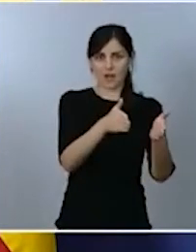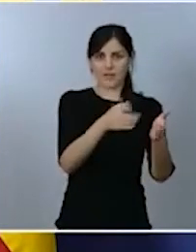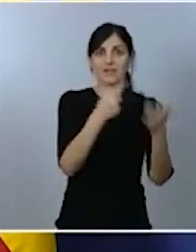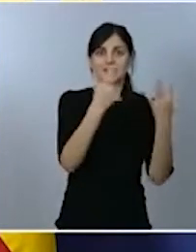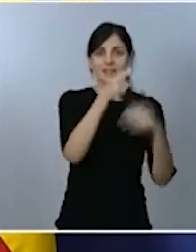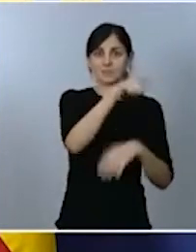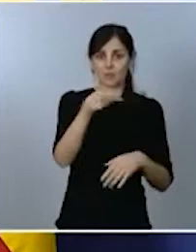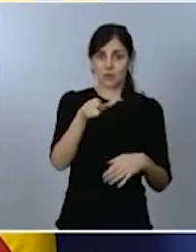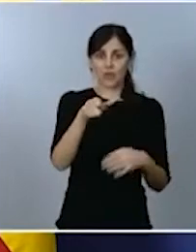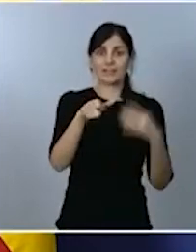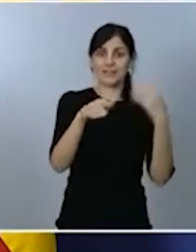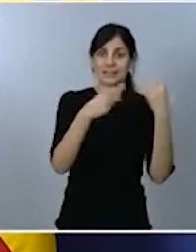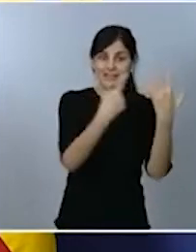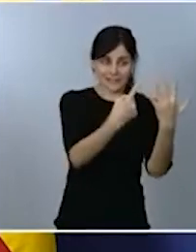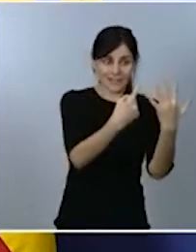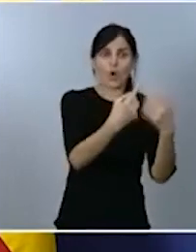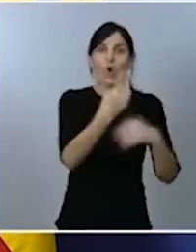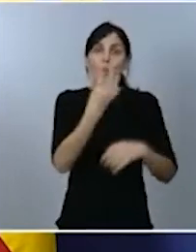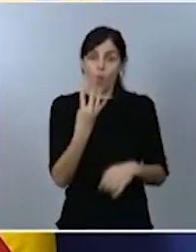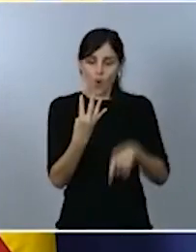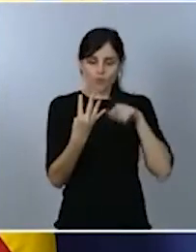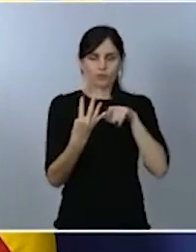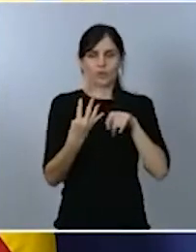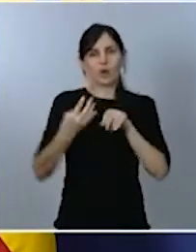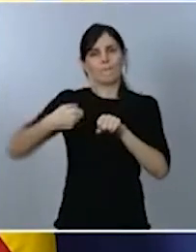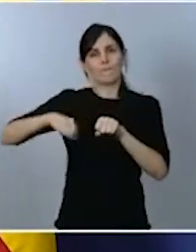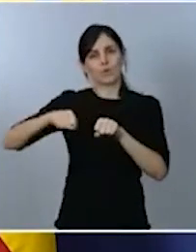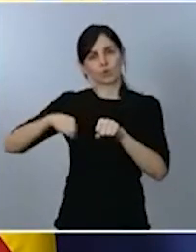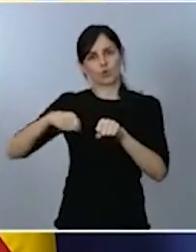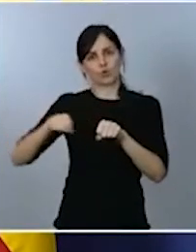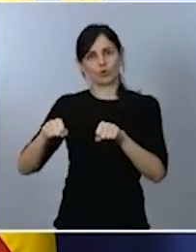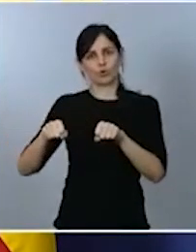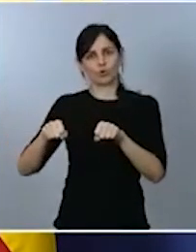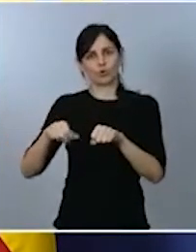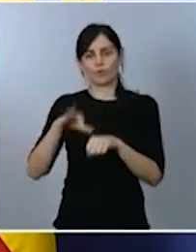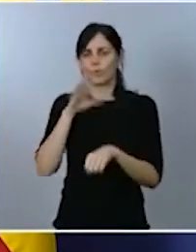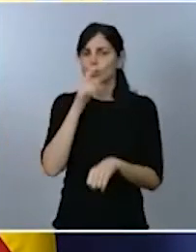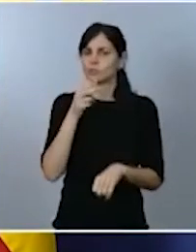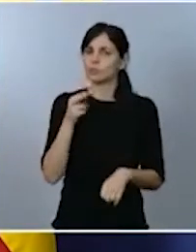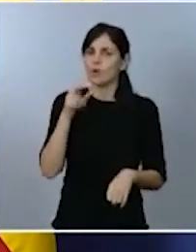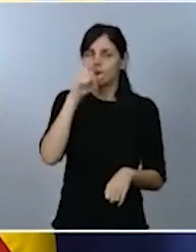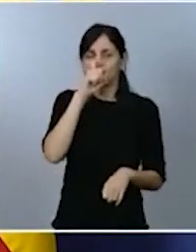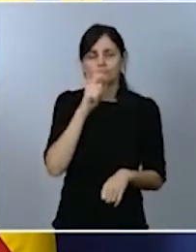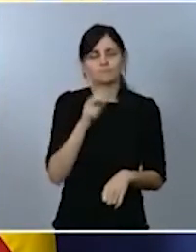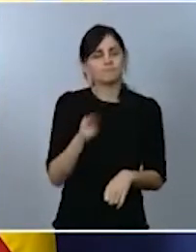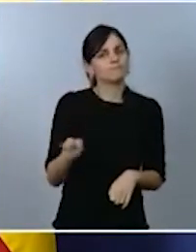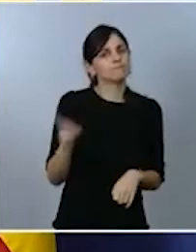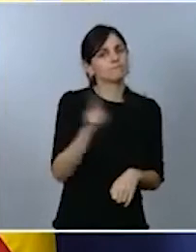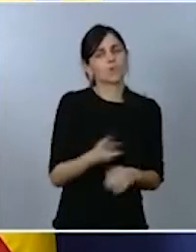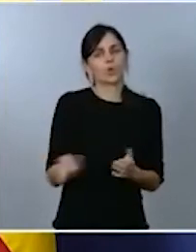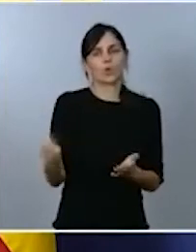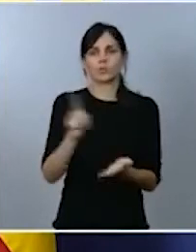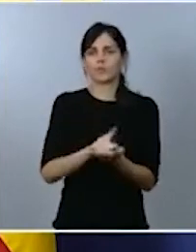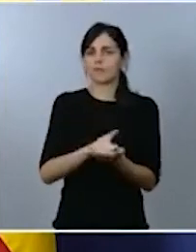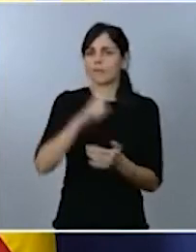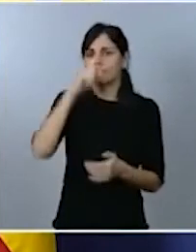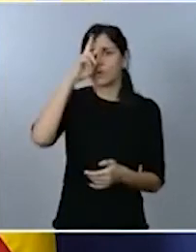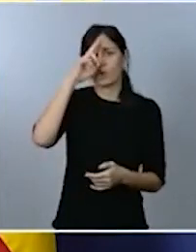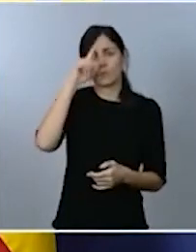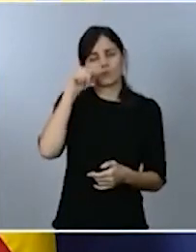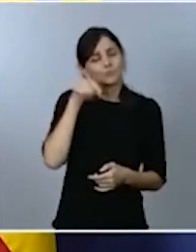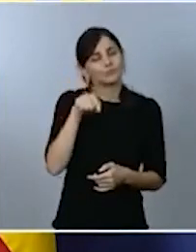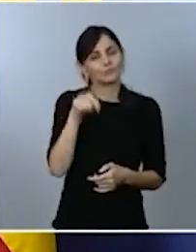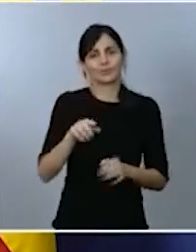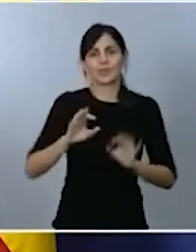eso vuelvo a decir nuestra importancia, nuestra preocupación, nuestra ocupación en la materia y en relativo a los colectivos